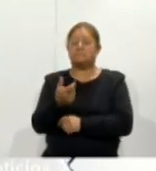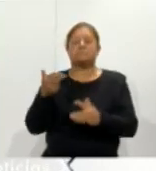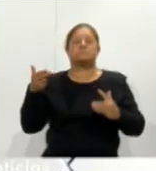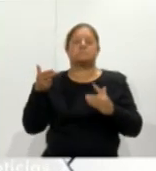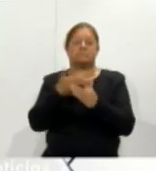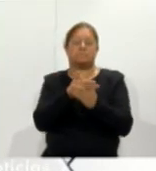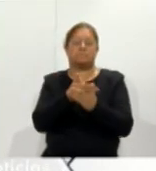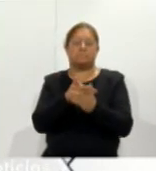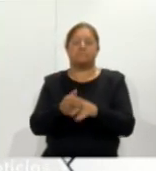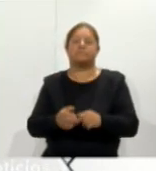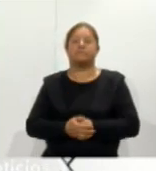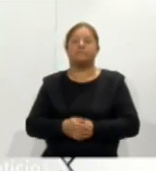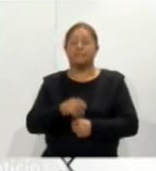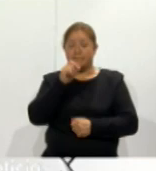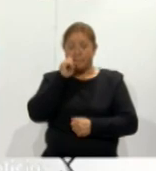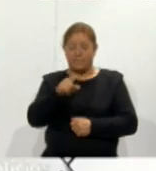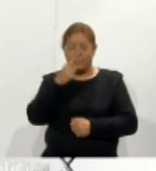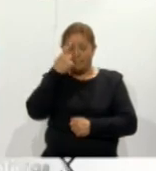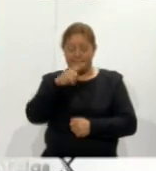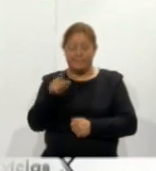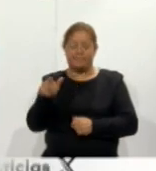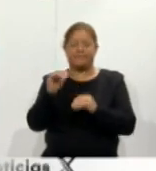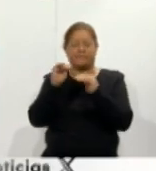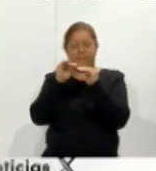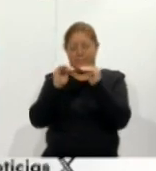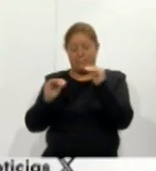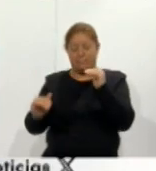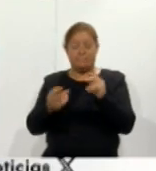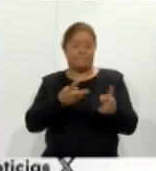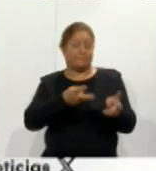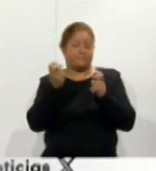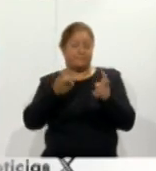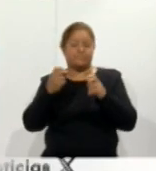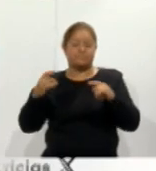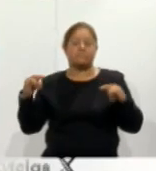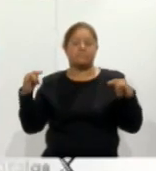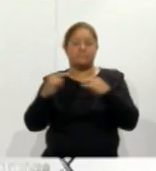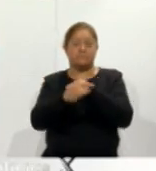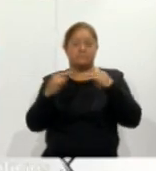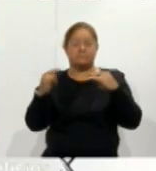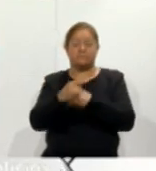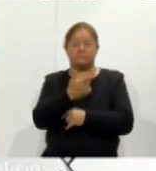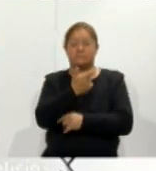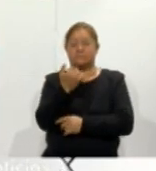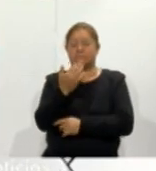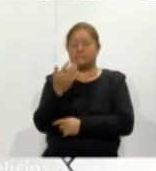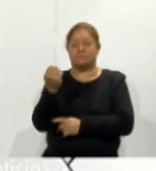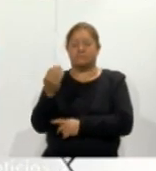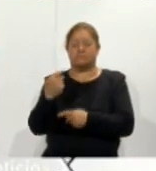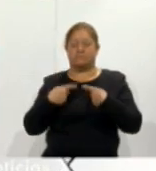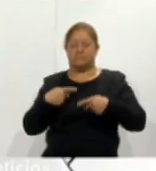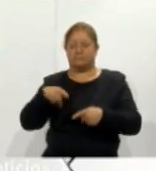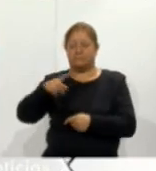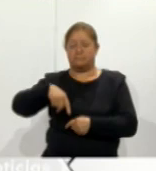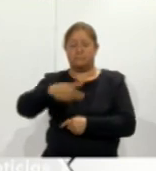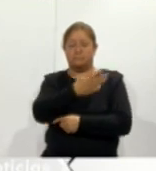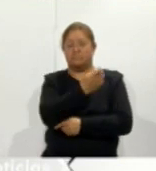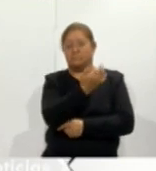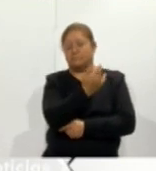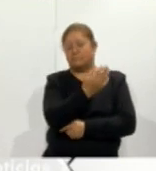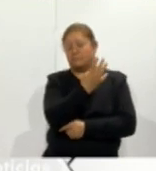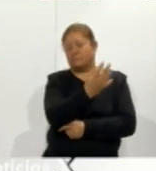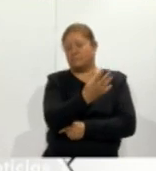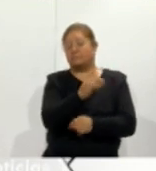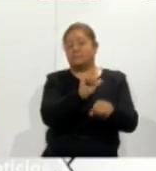de este tipo. Asimismo, con la finalidad de disminuir el robo en carreteras, se reforzaron con 759 elementos y 354